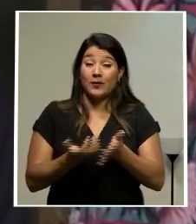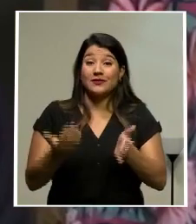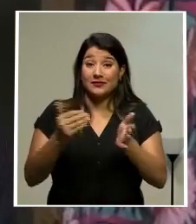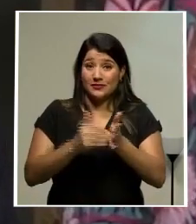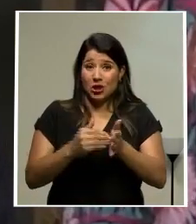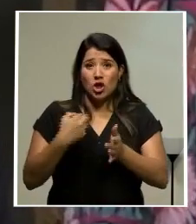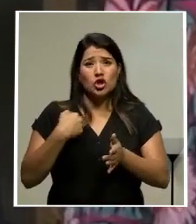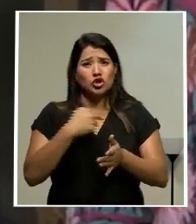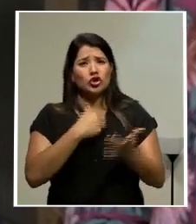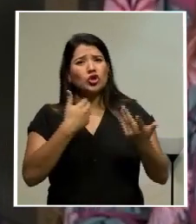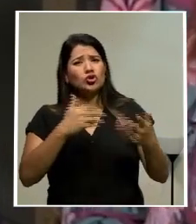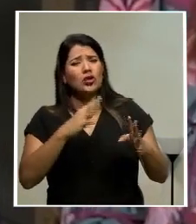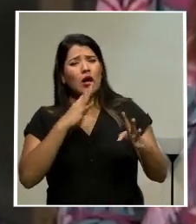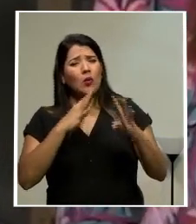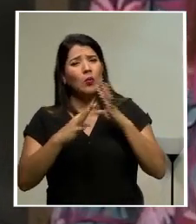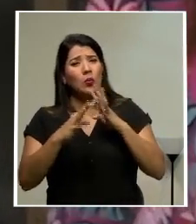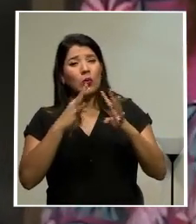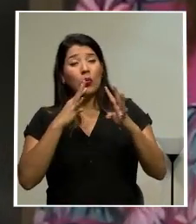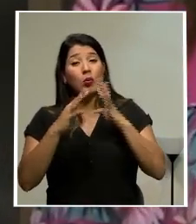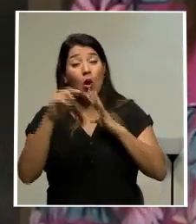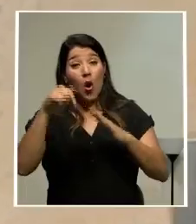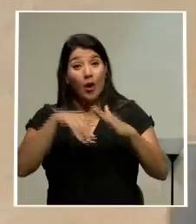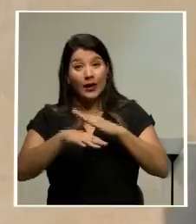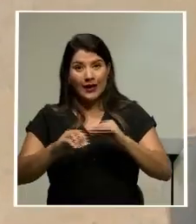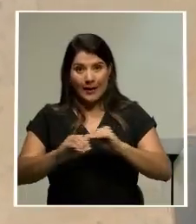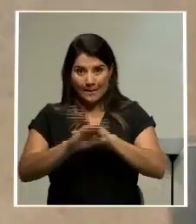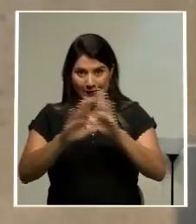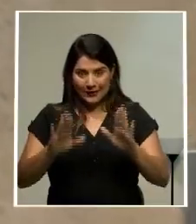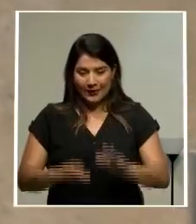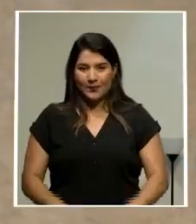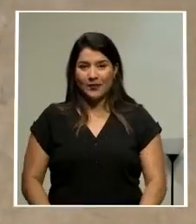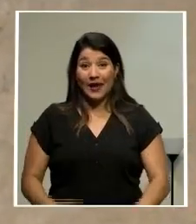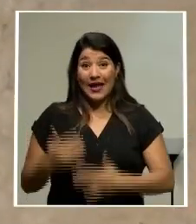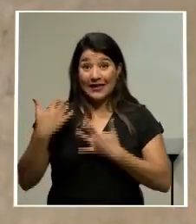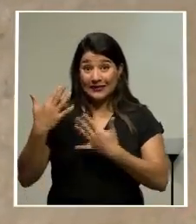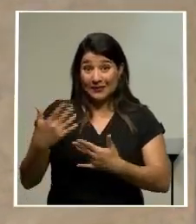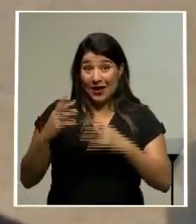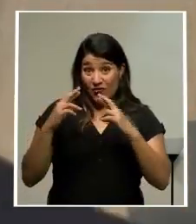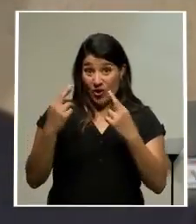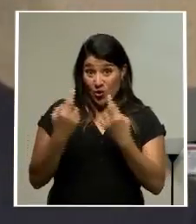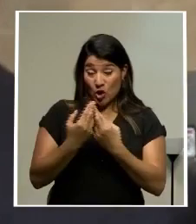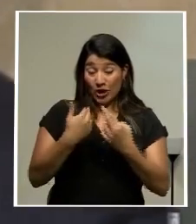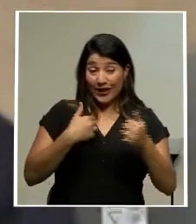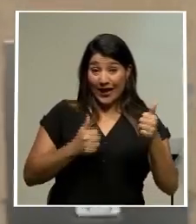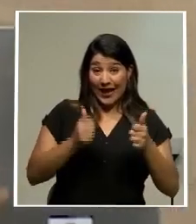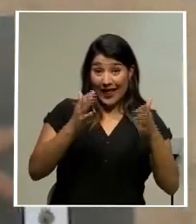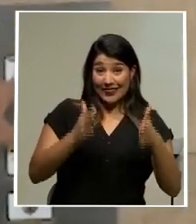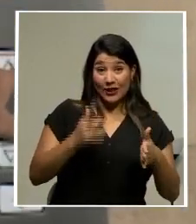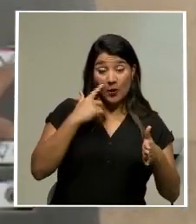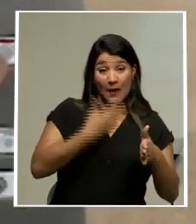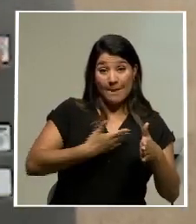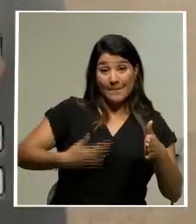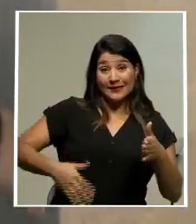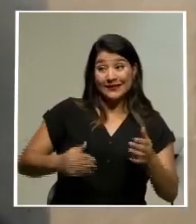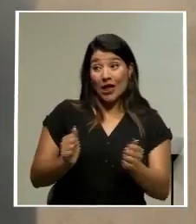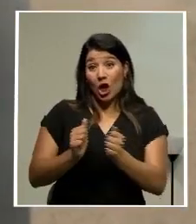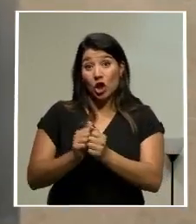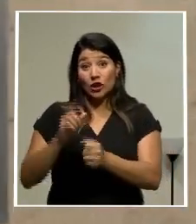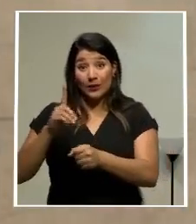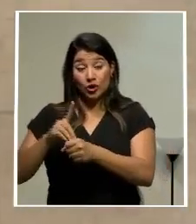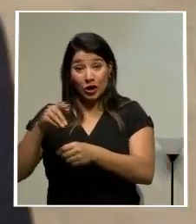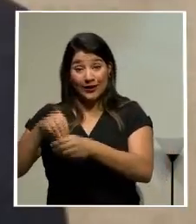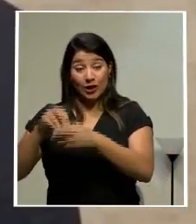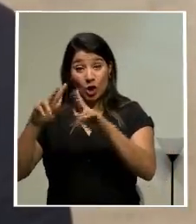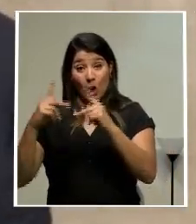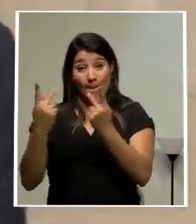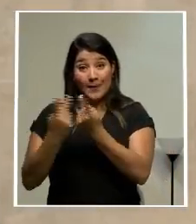conversado extensamente esta mañana. Se espera que las reuniones entre el candidato presidencial y diputados del PLN se